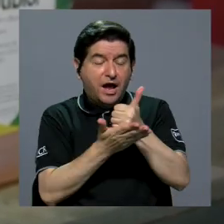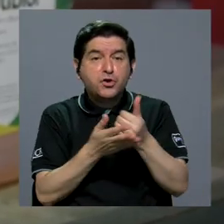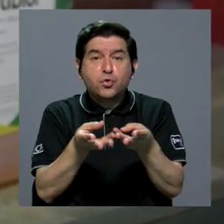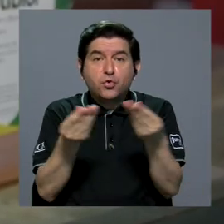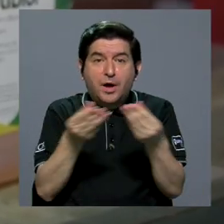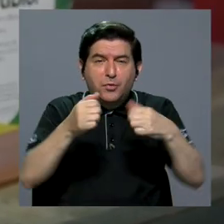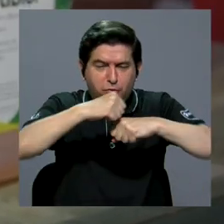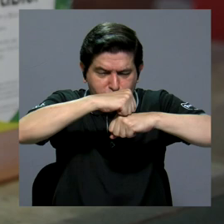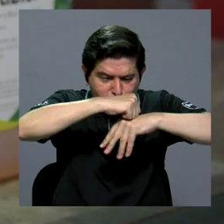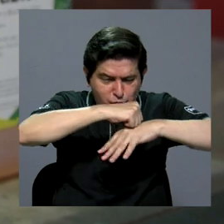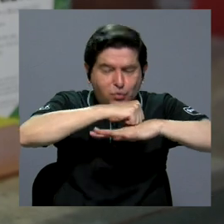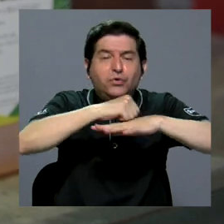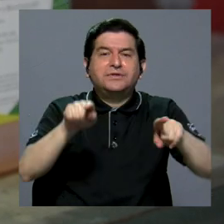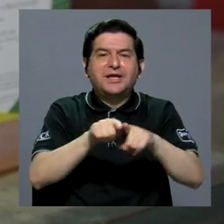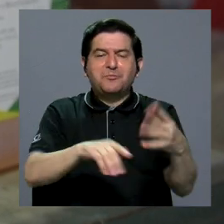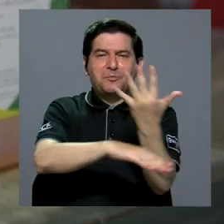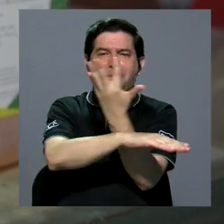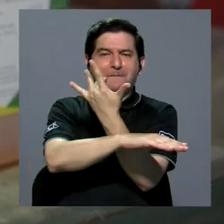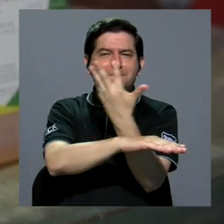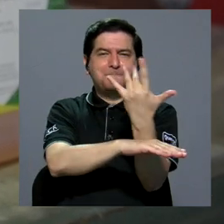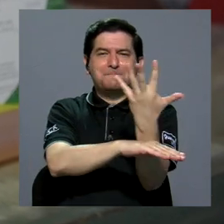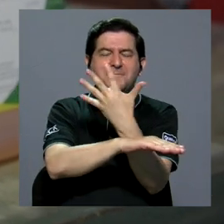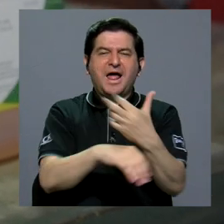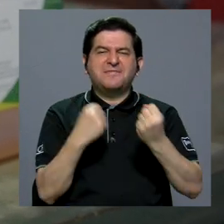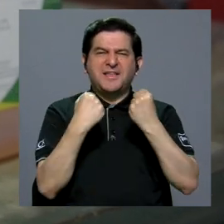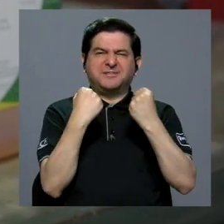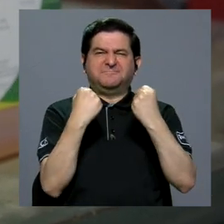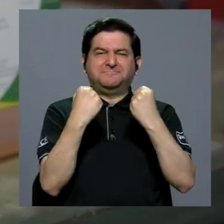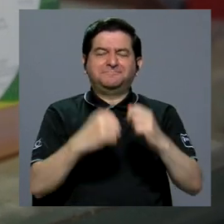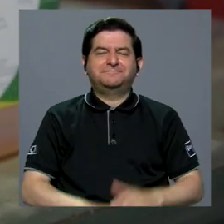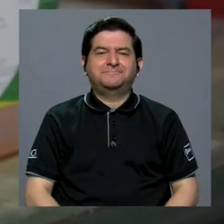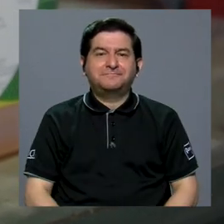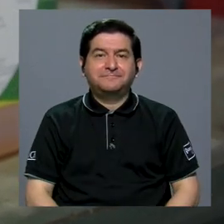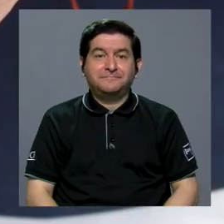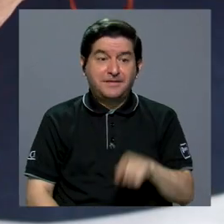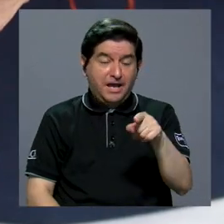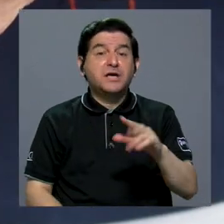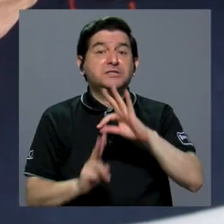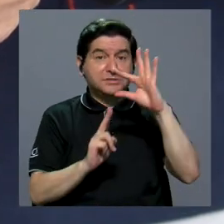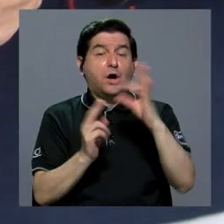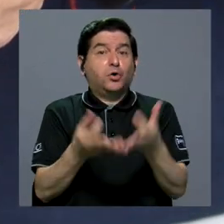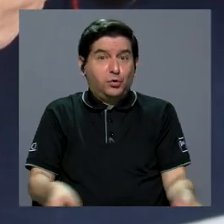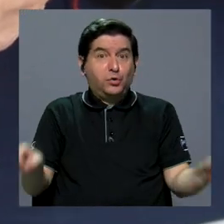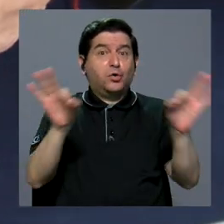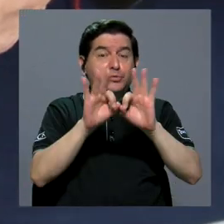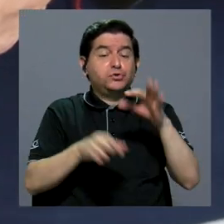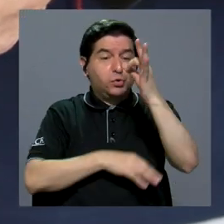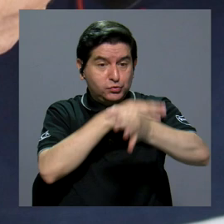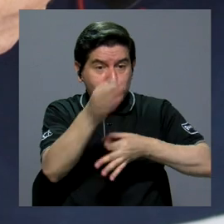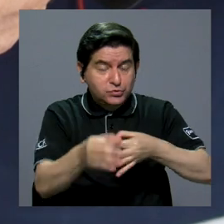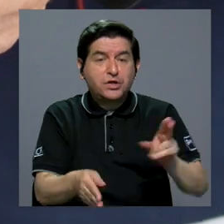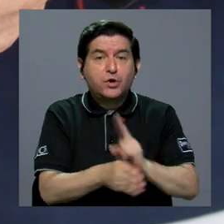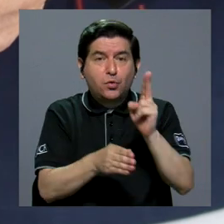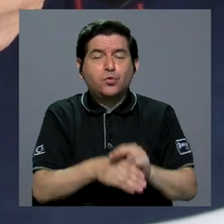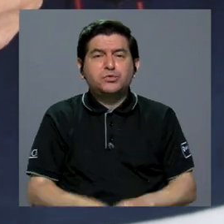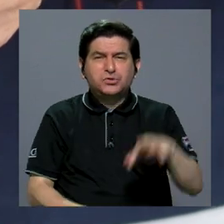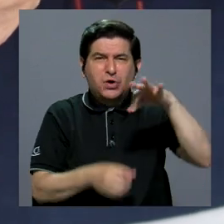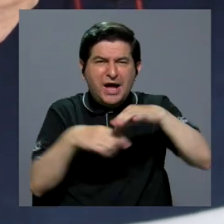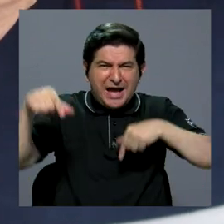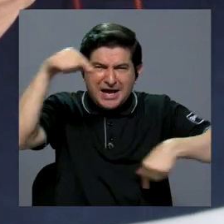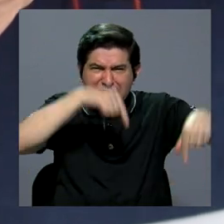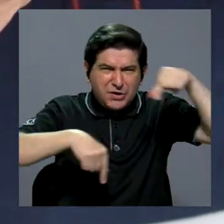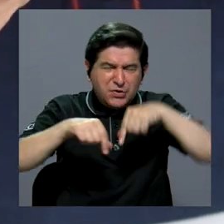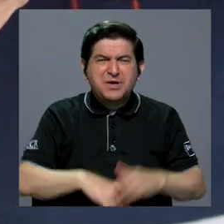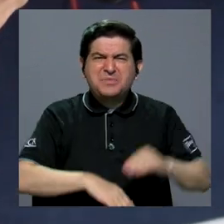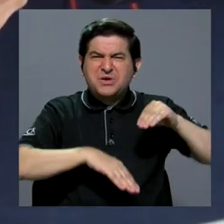en producción de raíz, tenemos una planta más fuerte. Esta es una gran alternativa para sustituir el uso de agroquímicos